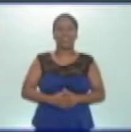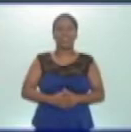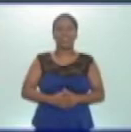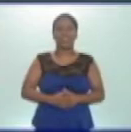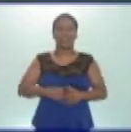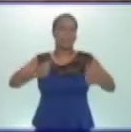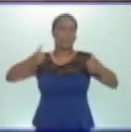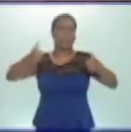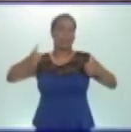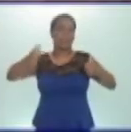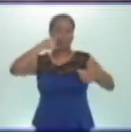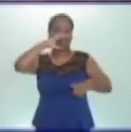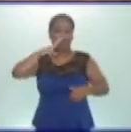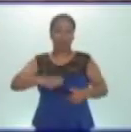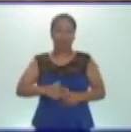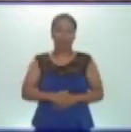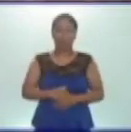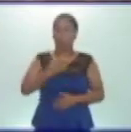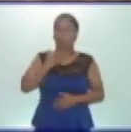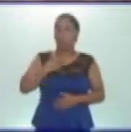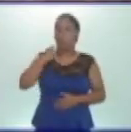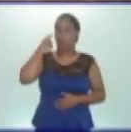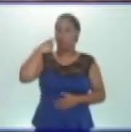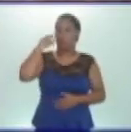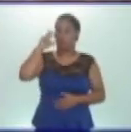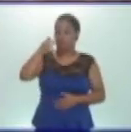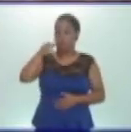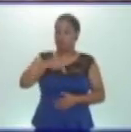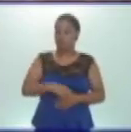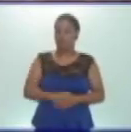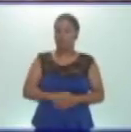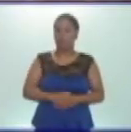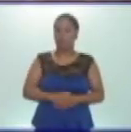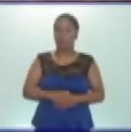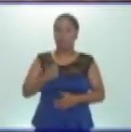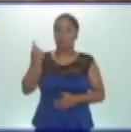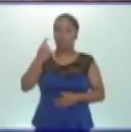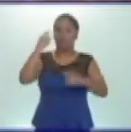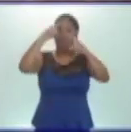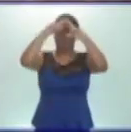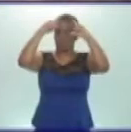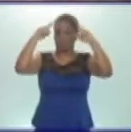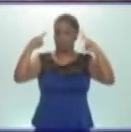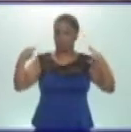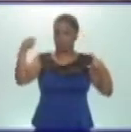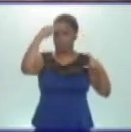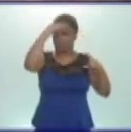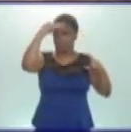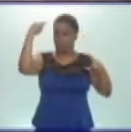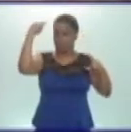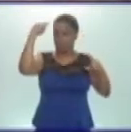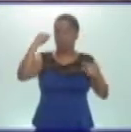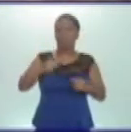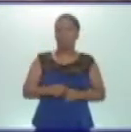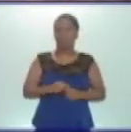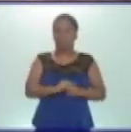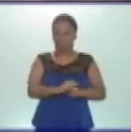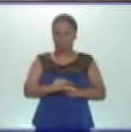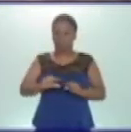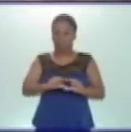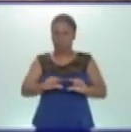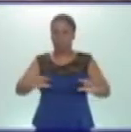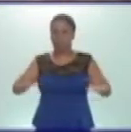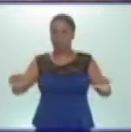¡Perfecto, niños! Como pueden observar, en el primer nivel, que es el inferior, conseguimos